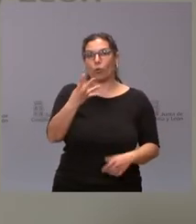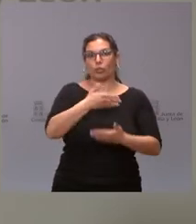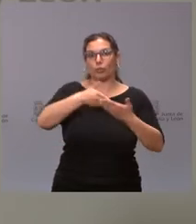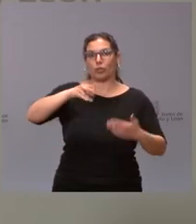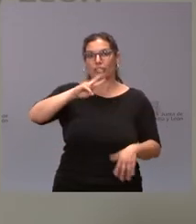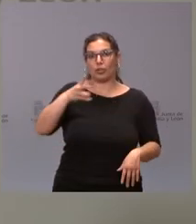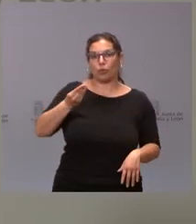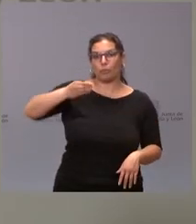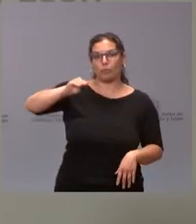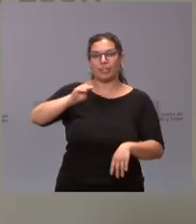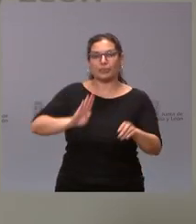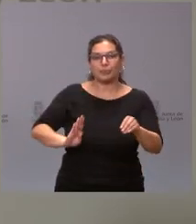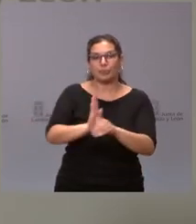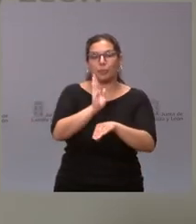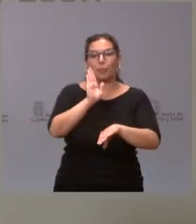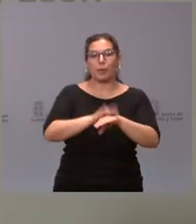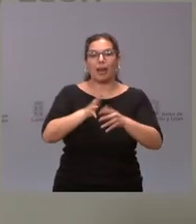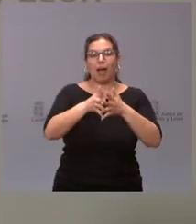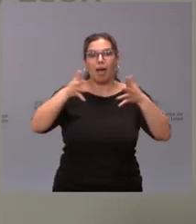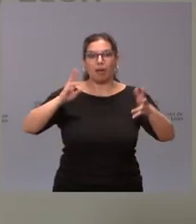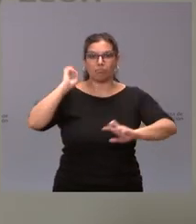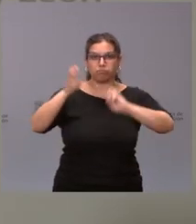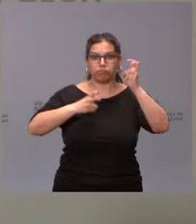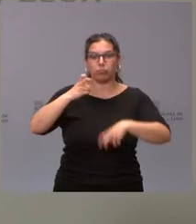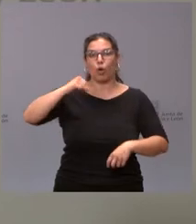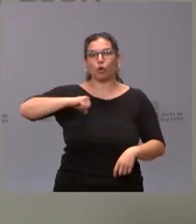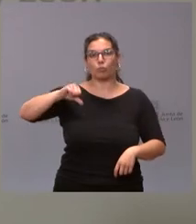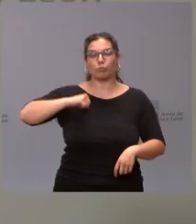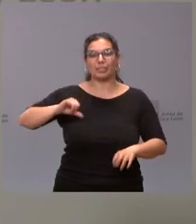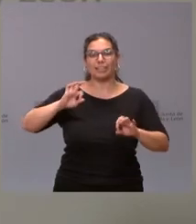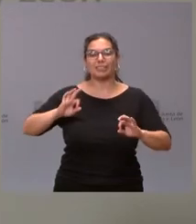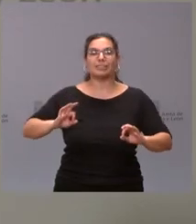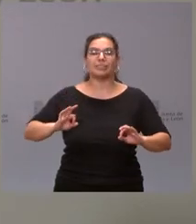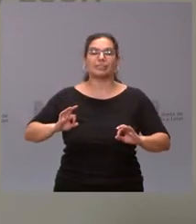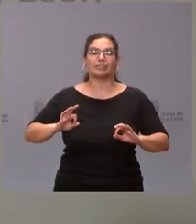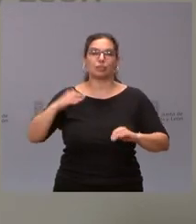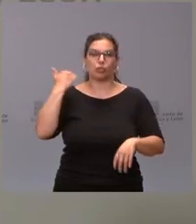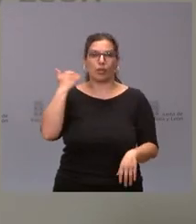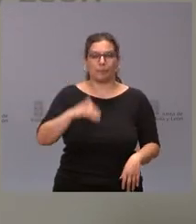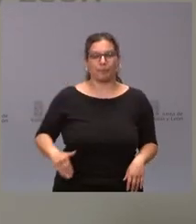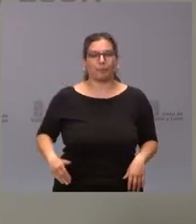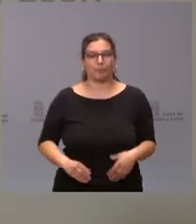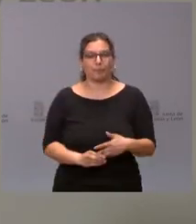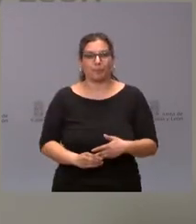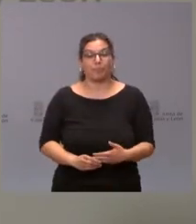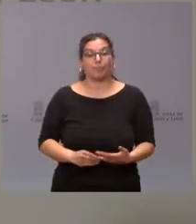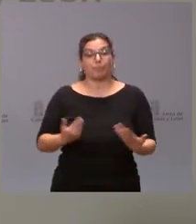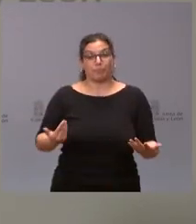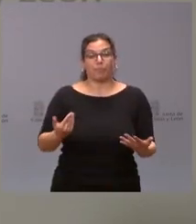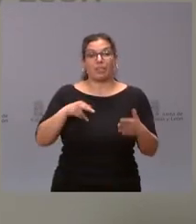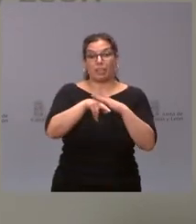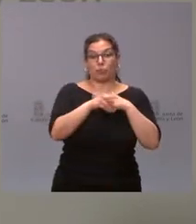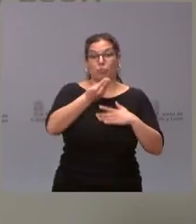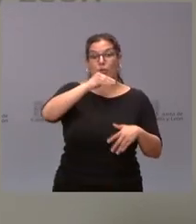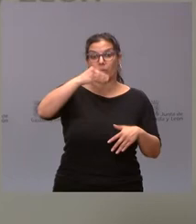adicionales de inversiones para la ampliación y reforma del Hospital Santa Bárbara en Soria. Con estos recursos añadidos,